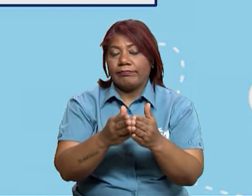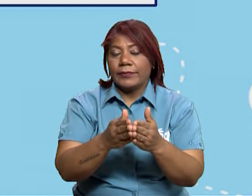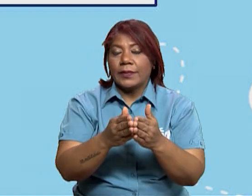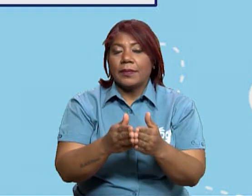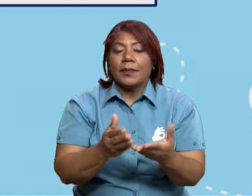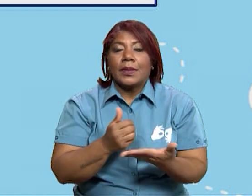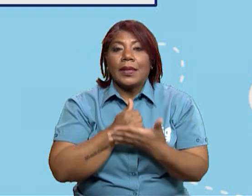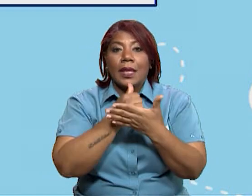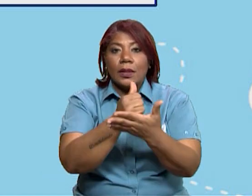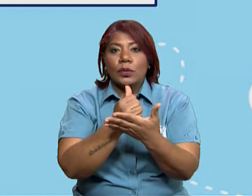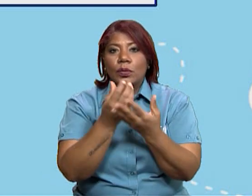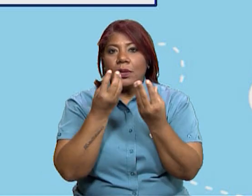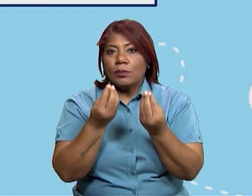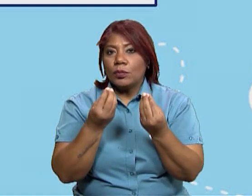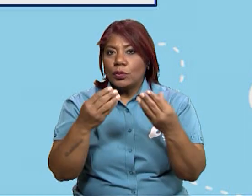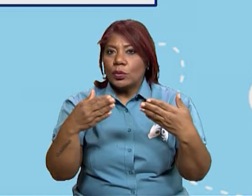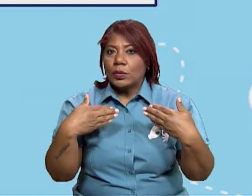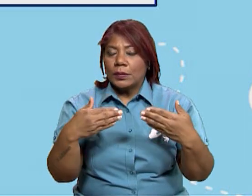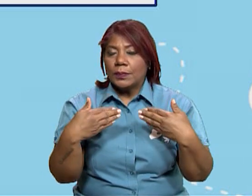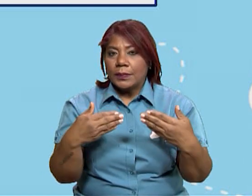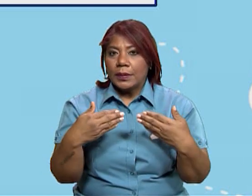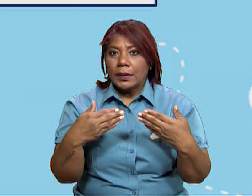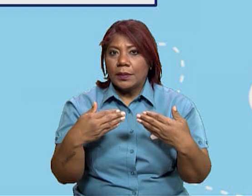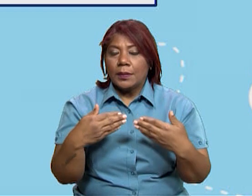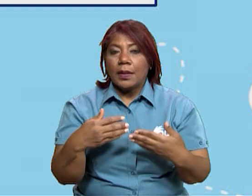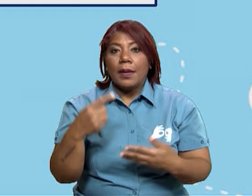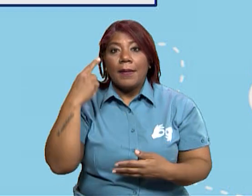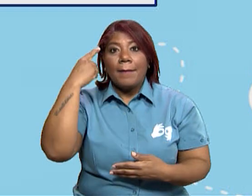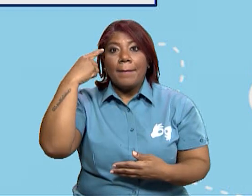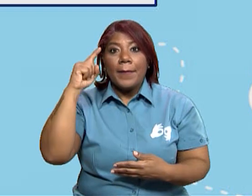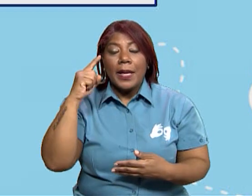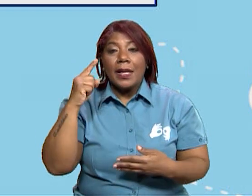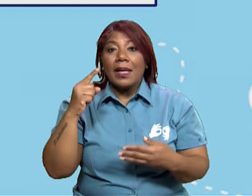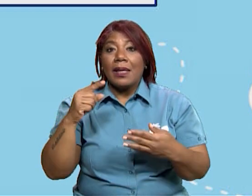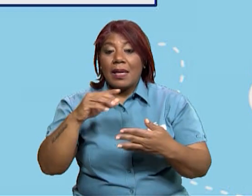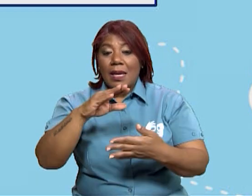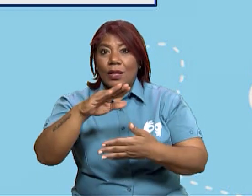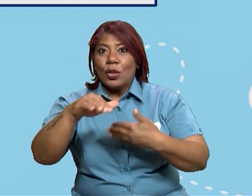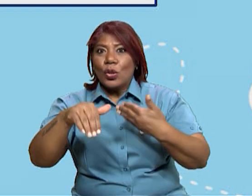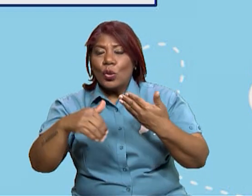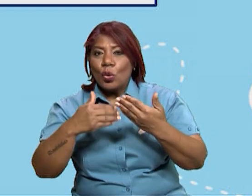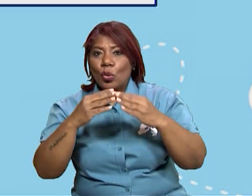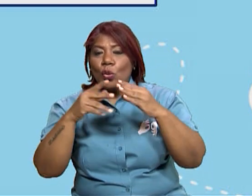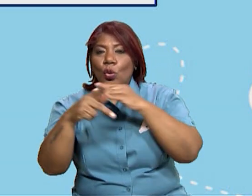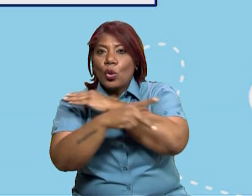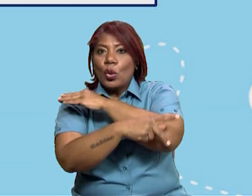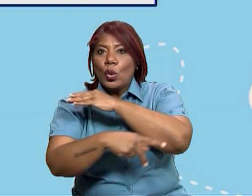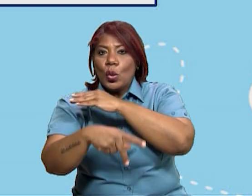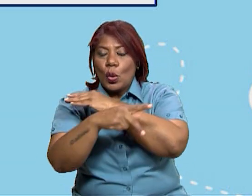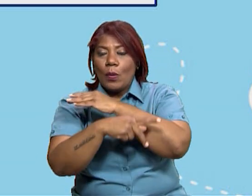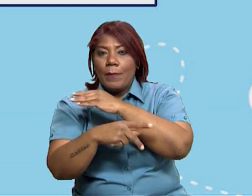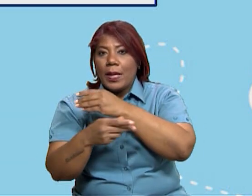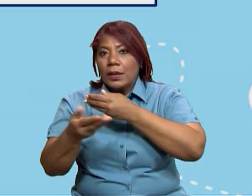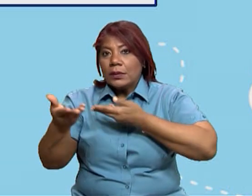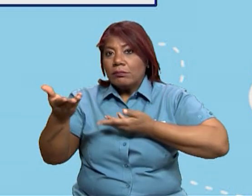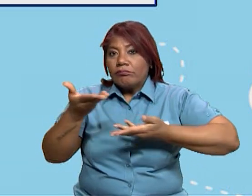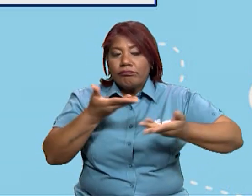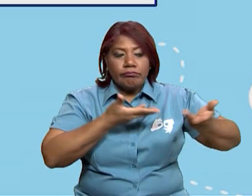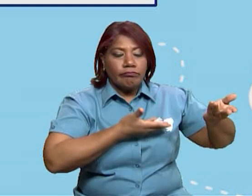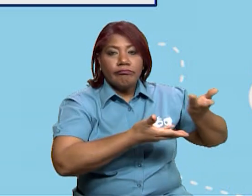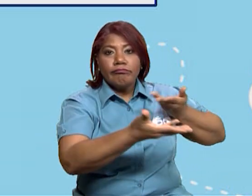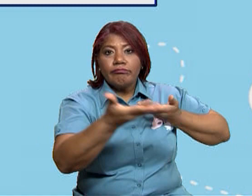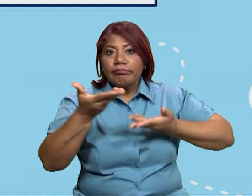país en un potencial para el centro de las regiones de concentración, intercambio y